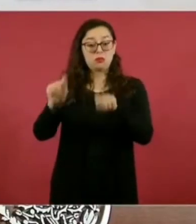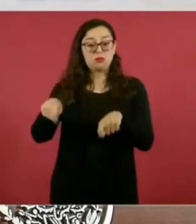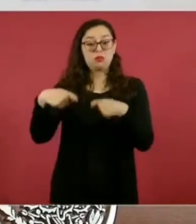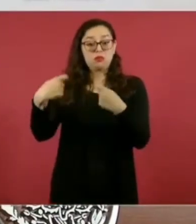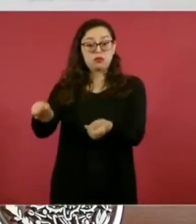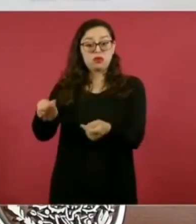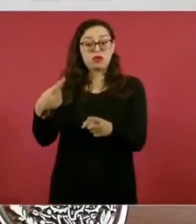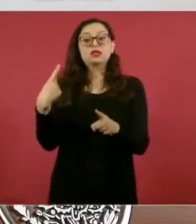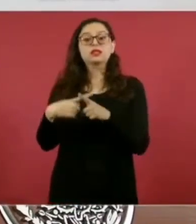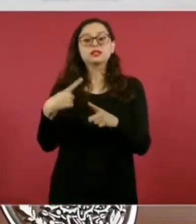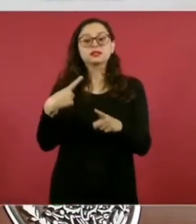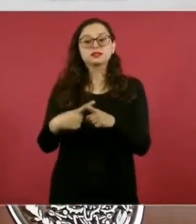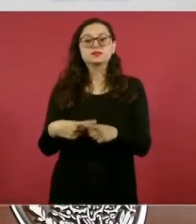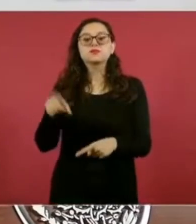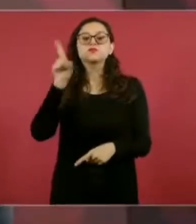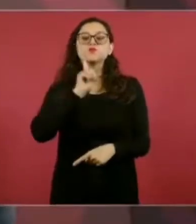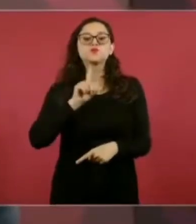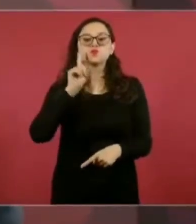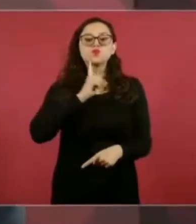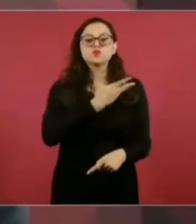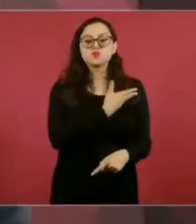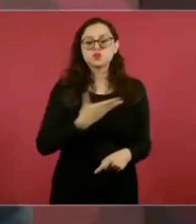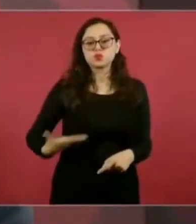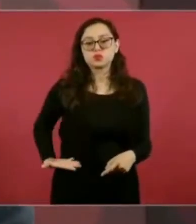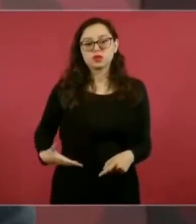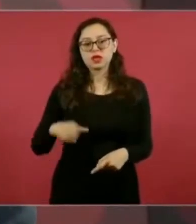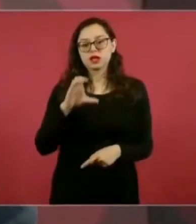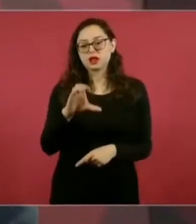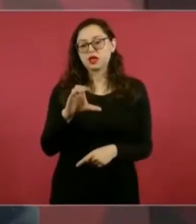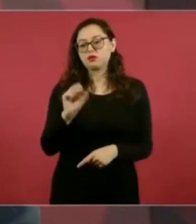la presidenta Claudia Sheinbaum,